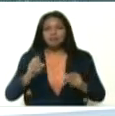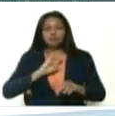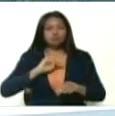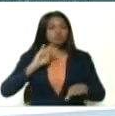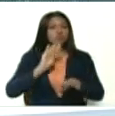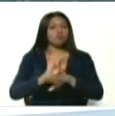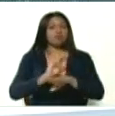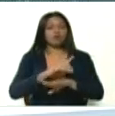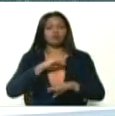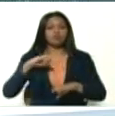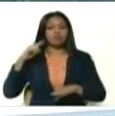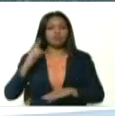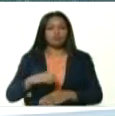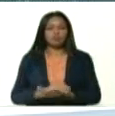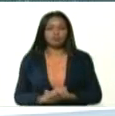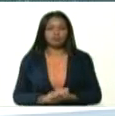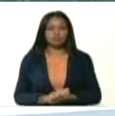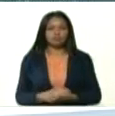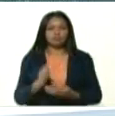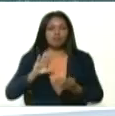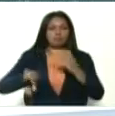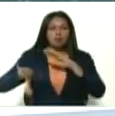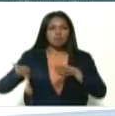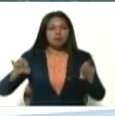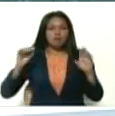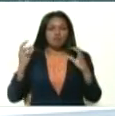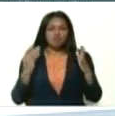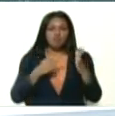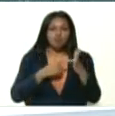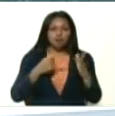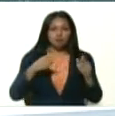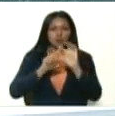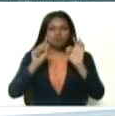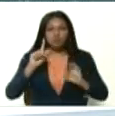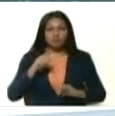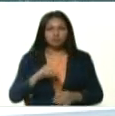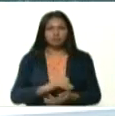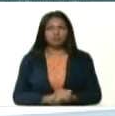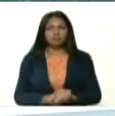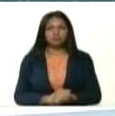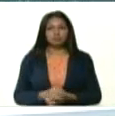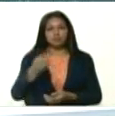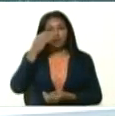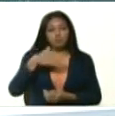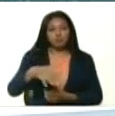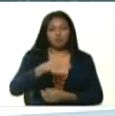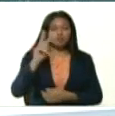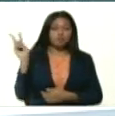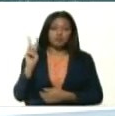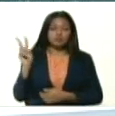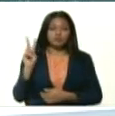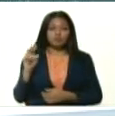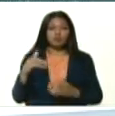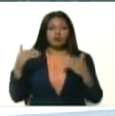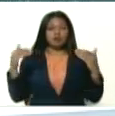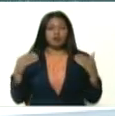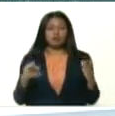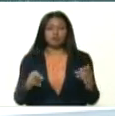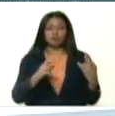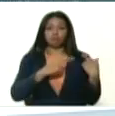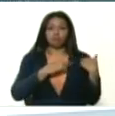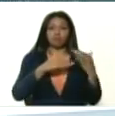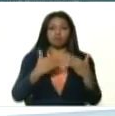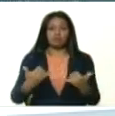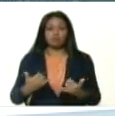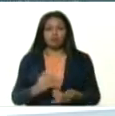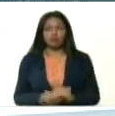contener y para romper las cadenas de transmisión. así que el pueblo de Venezuela es el gran protagonista